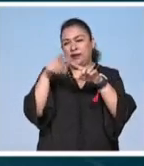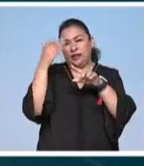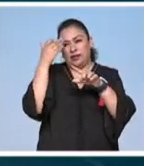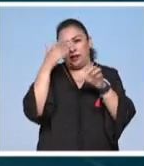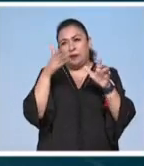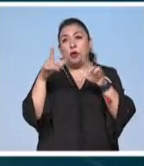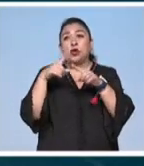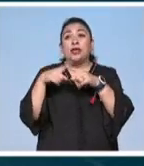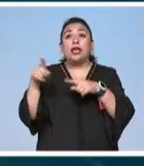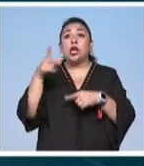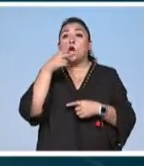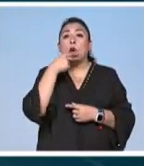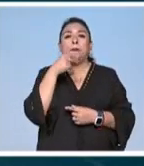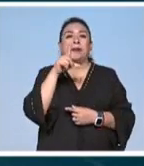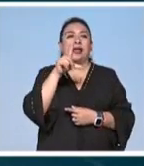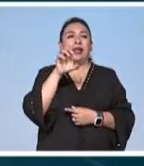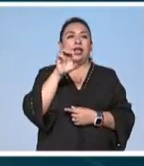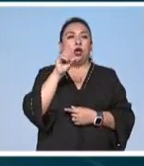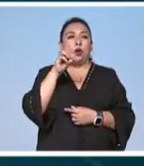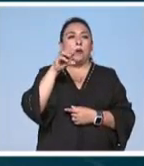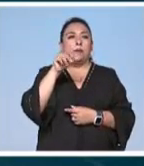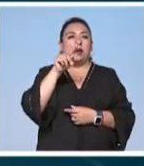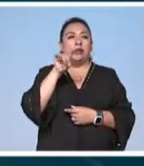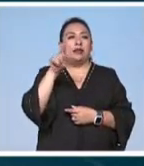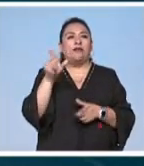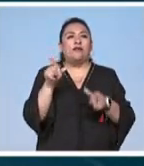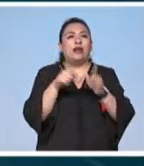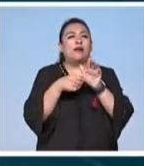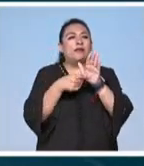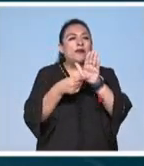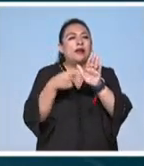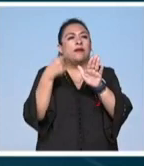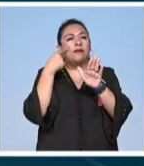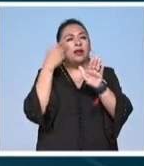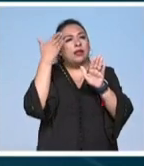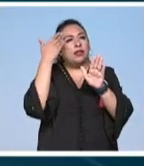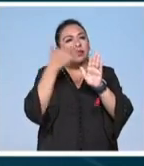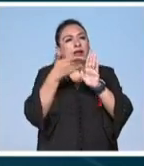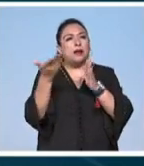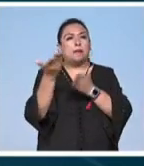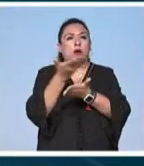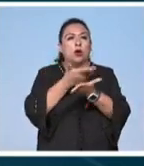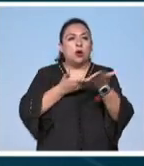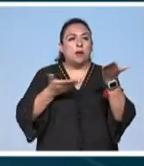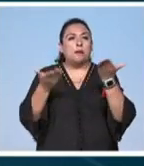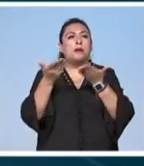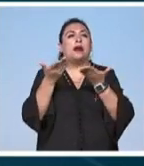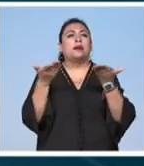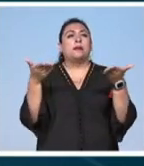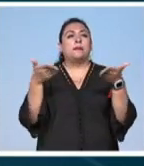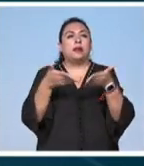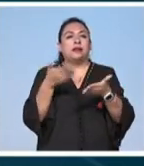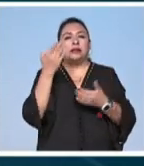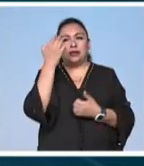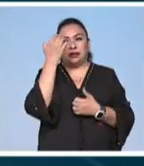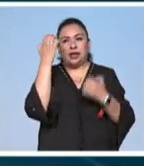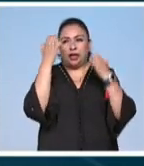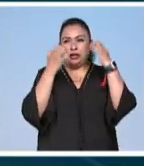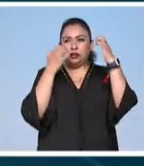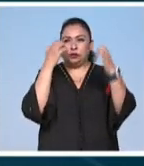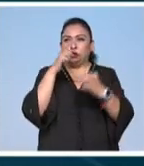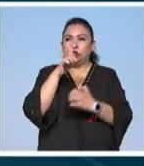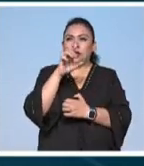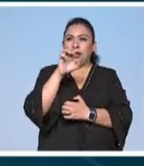momentos por leo matis una muy breve muestra de estos momentos que compartieron es presentada en la exposición leo